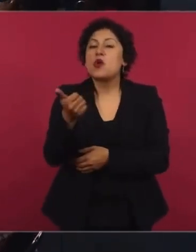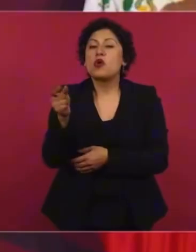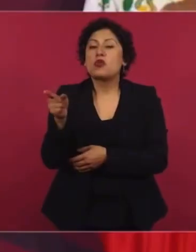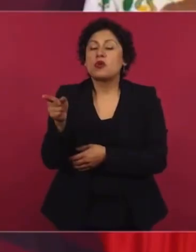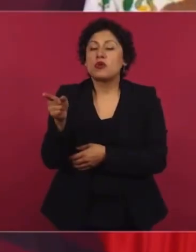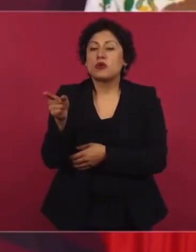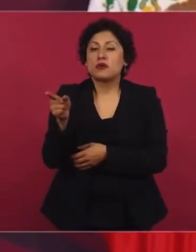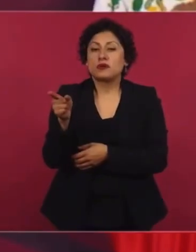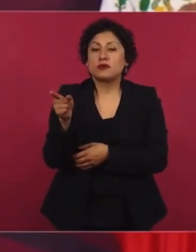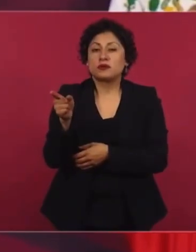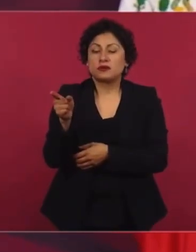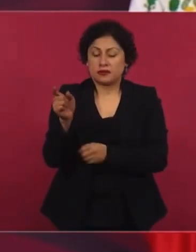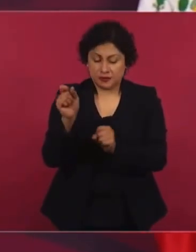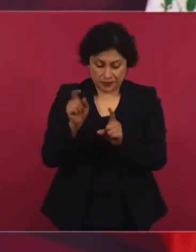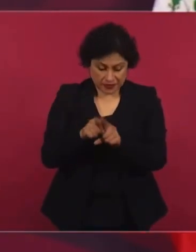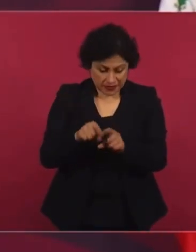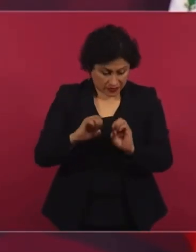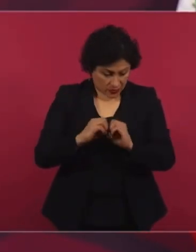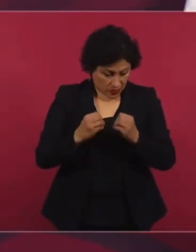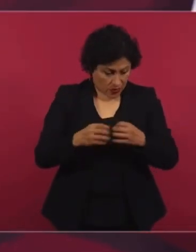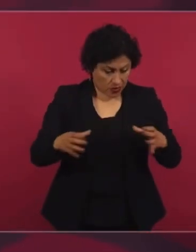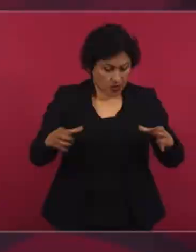de Derechos Humanos